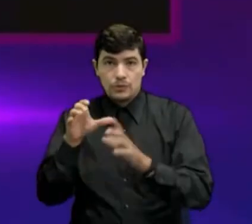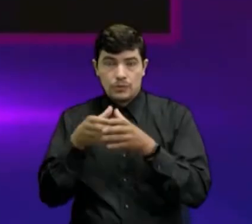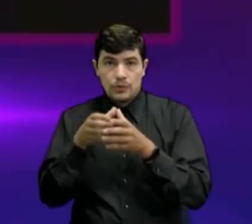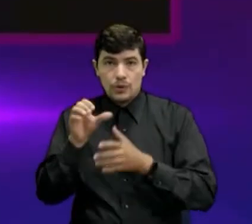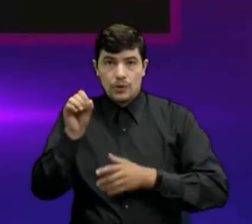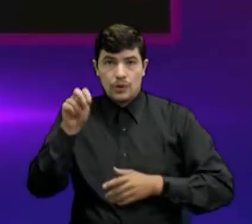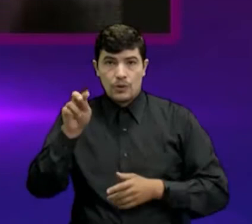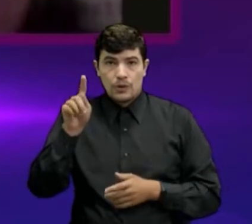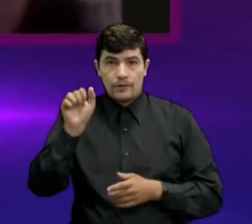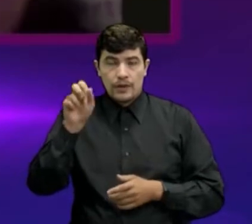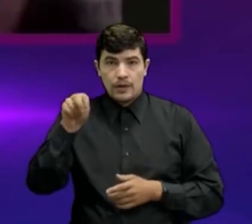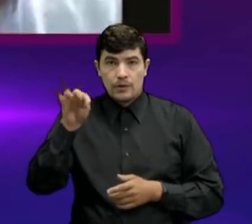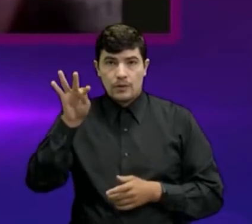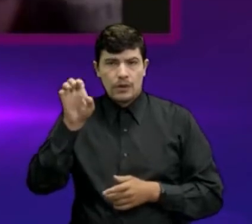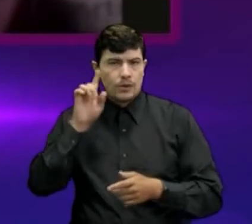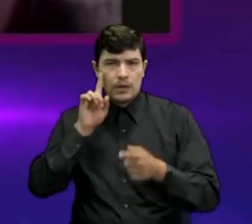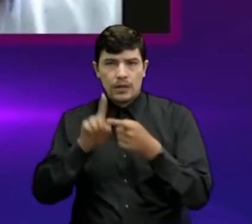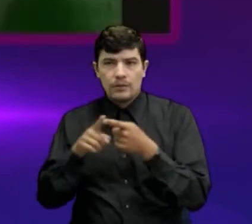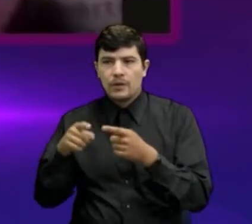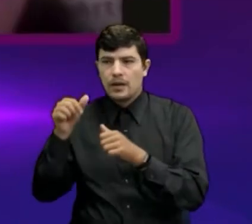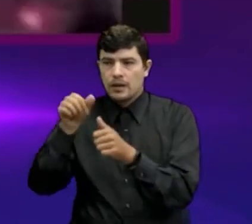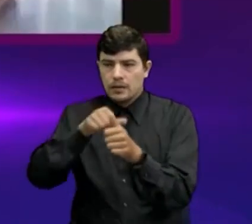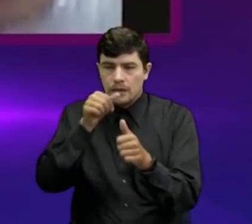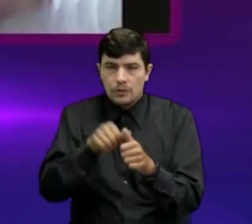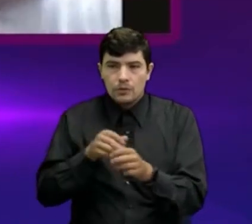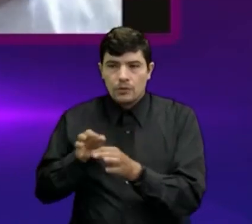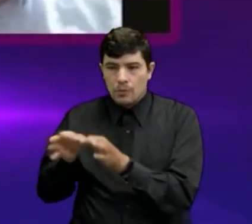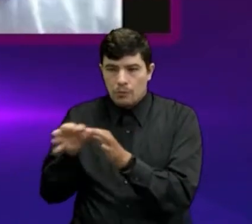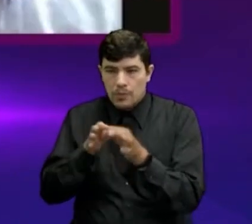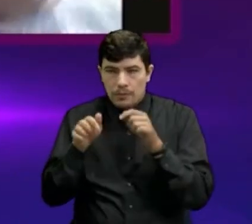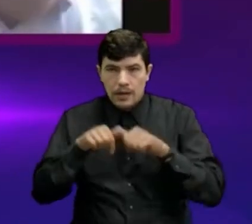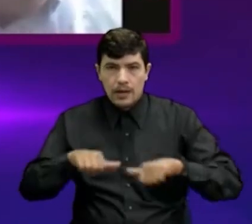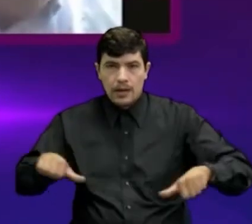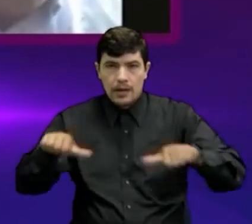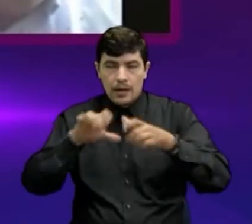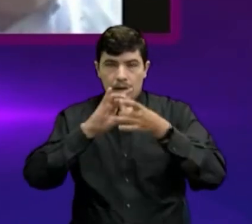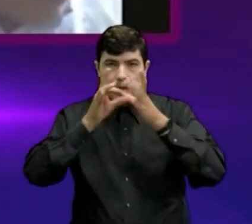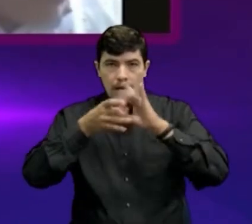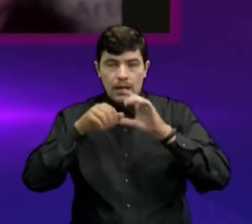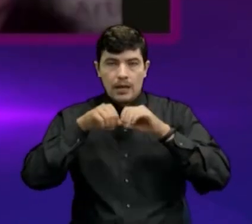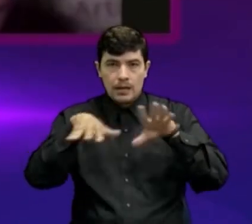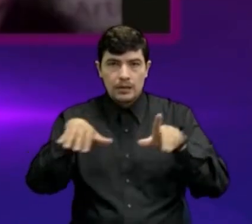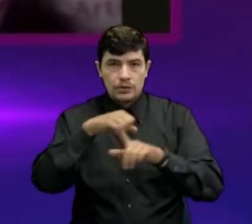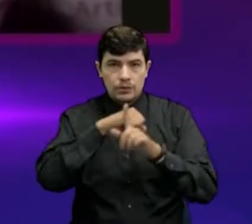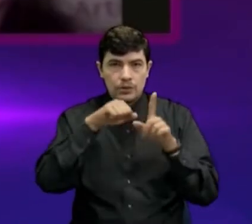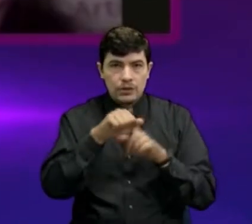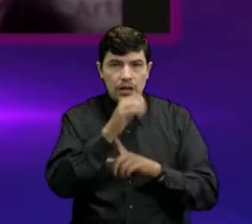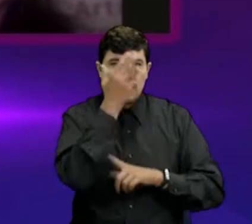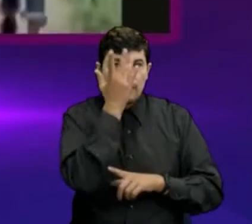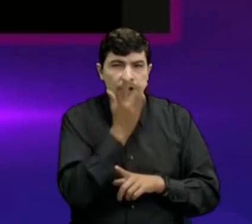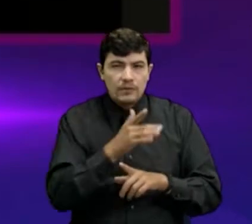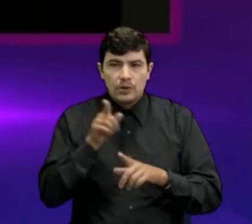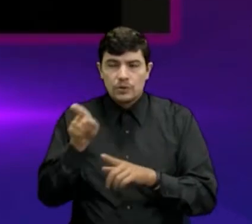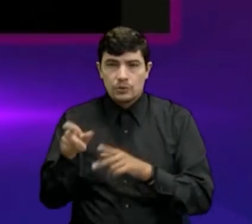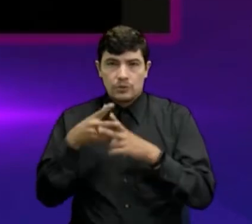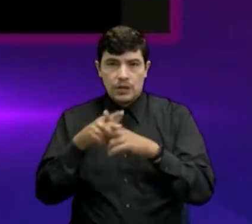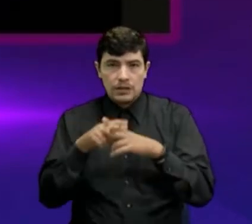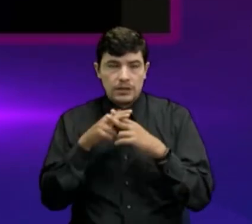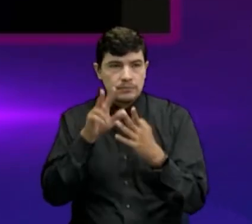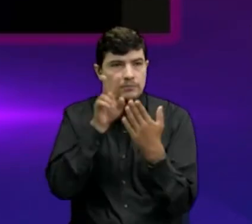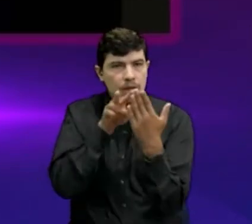y pretendemos llegar a cada uno de los municipios a través de las redes sociales como Facebook, con talleres de lectura